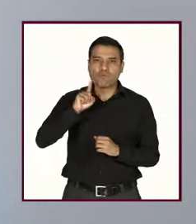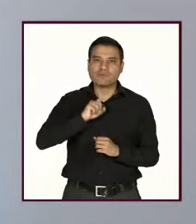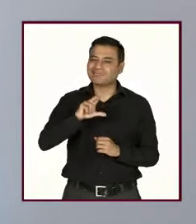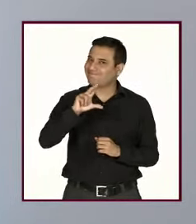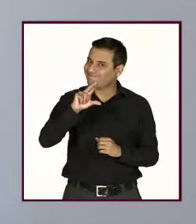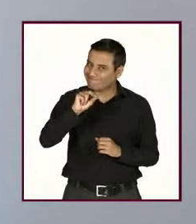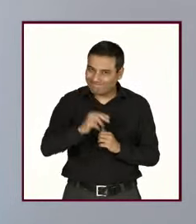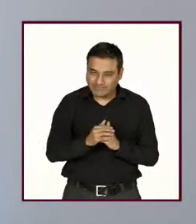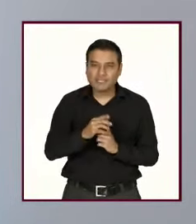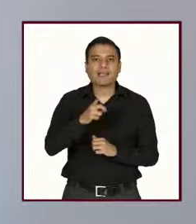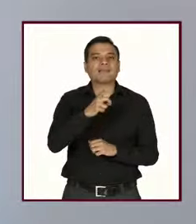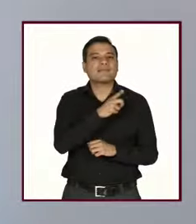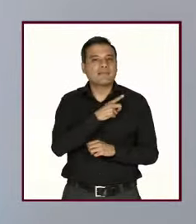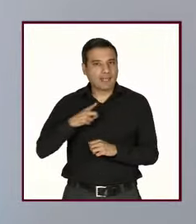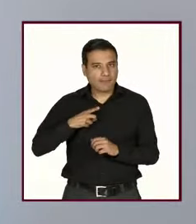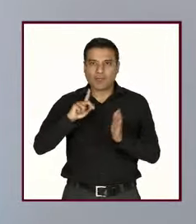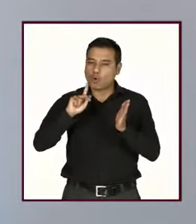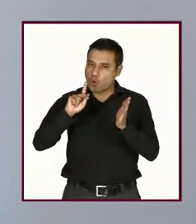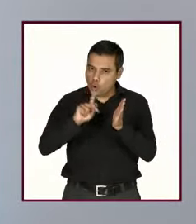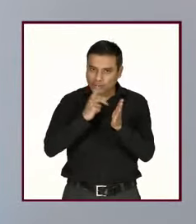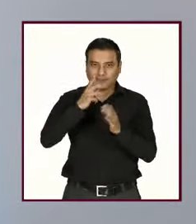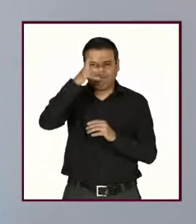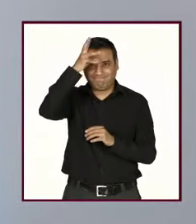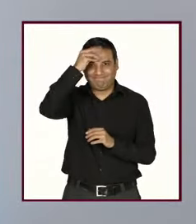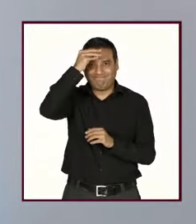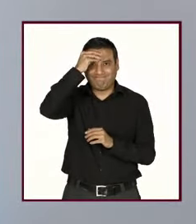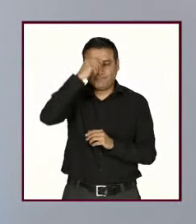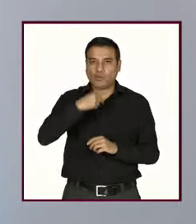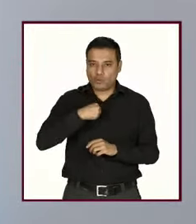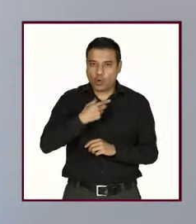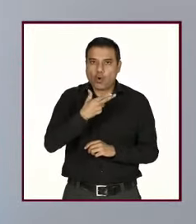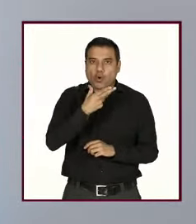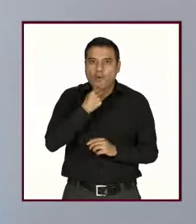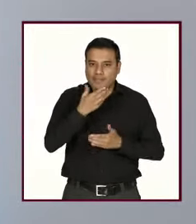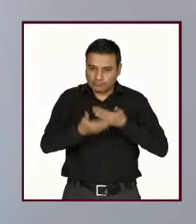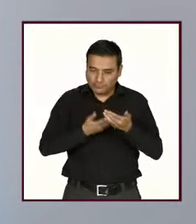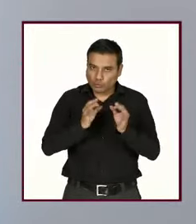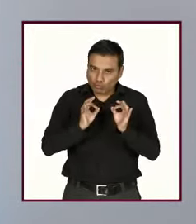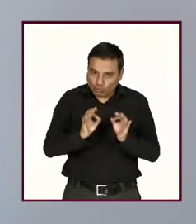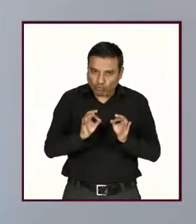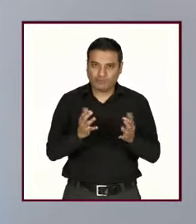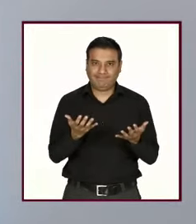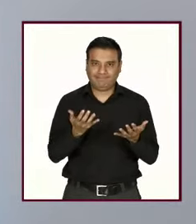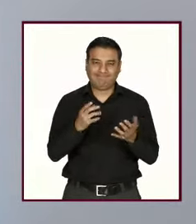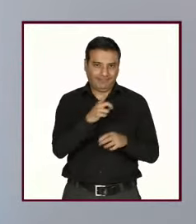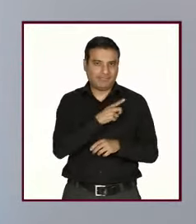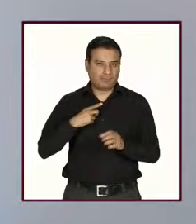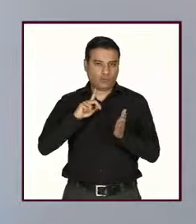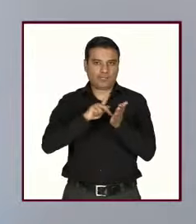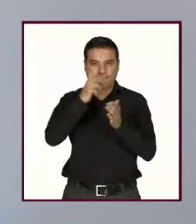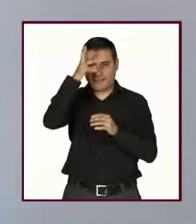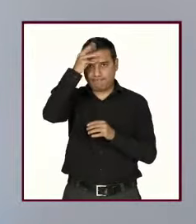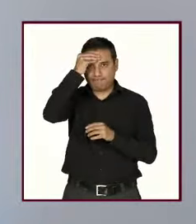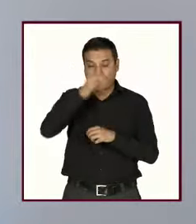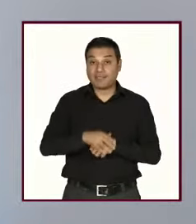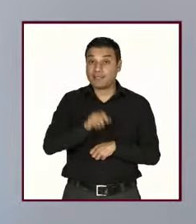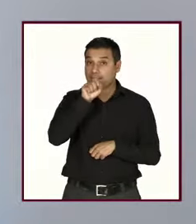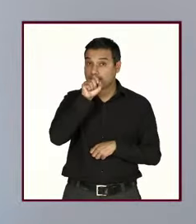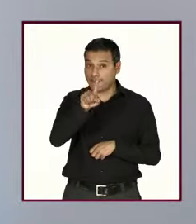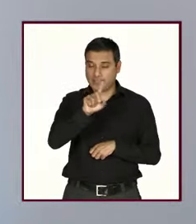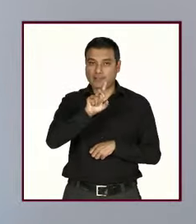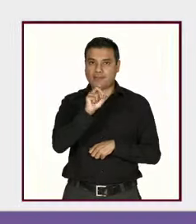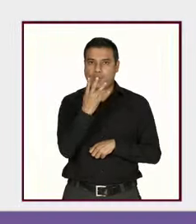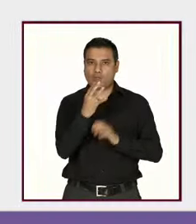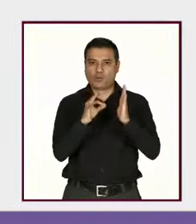reaprender esa forma de masculinidad que se les ha enseñado. También decirles que 34